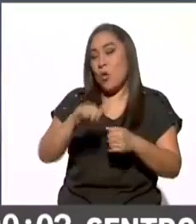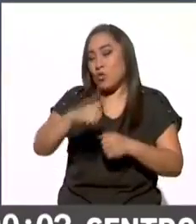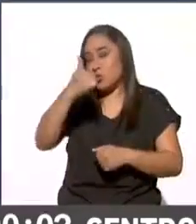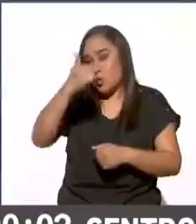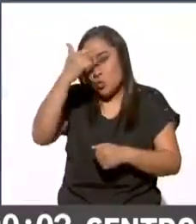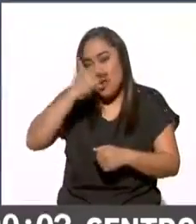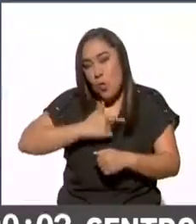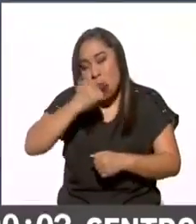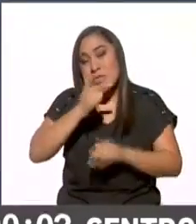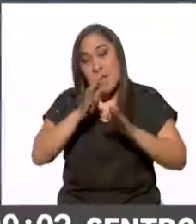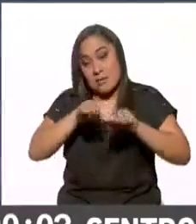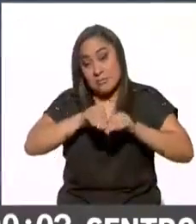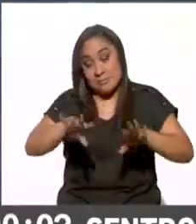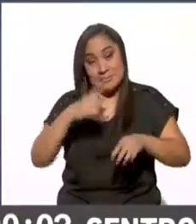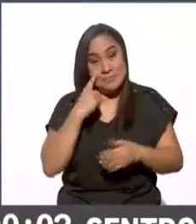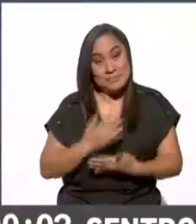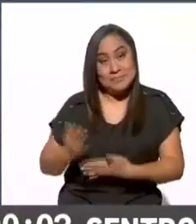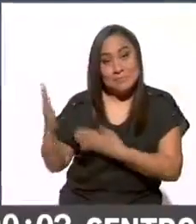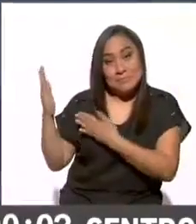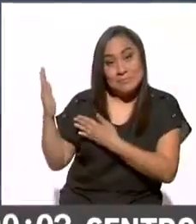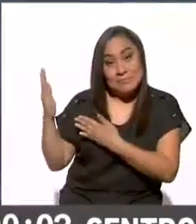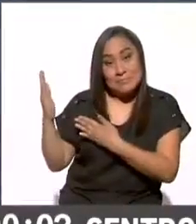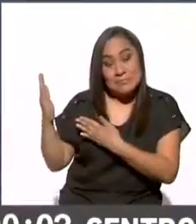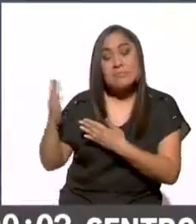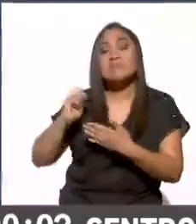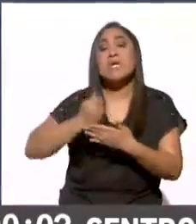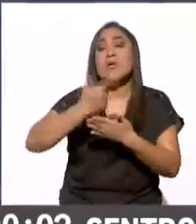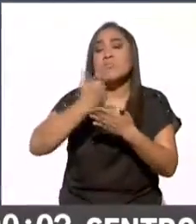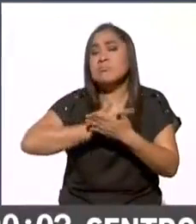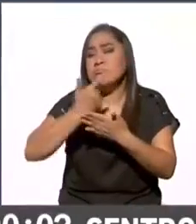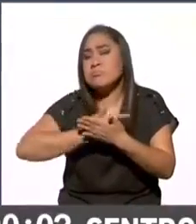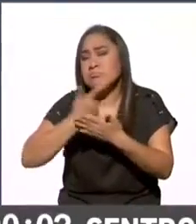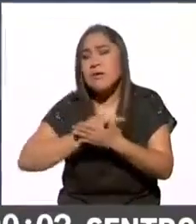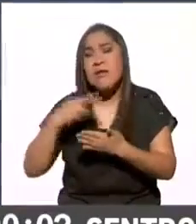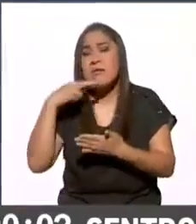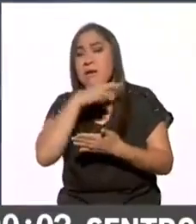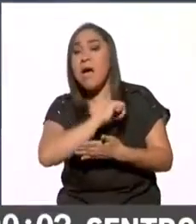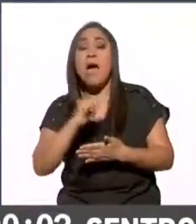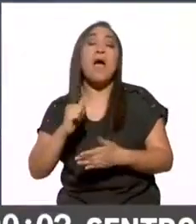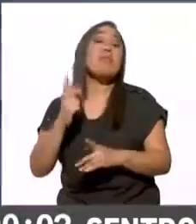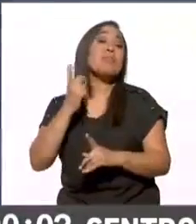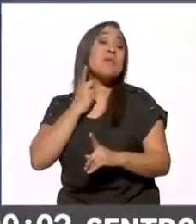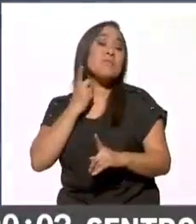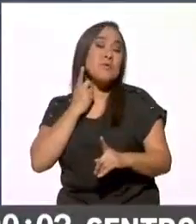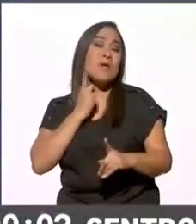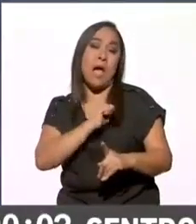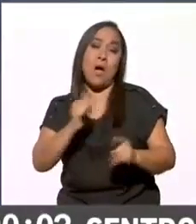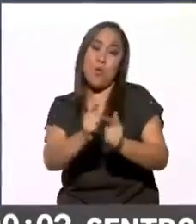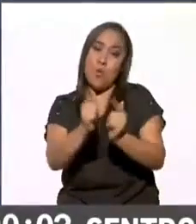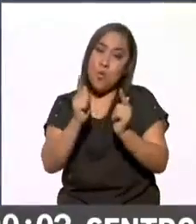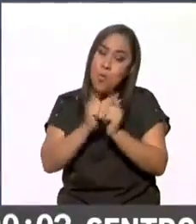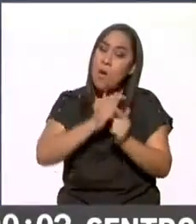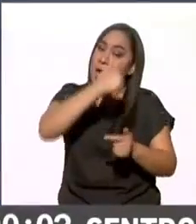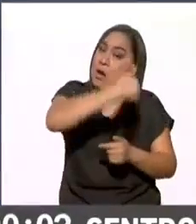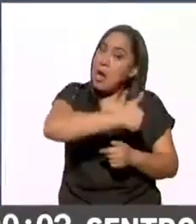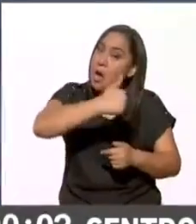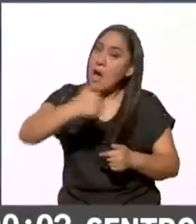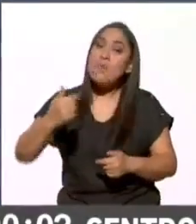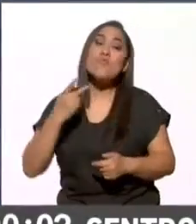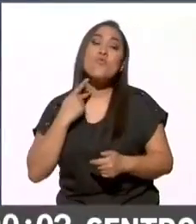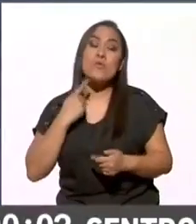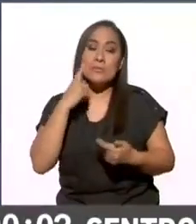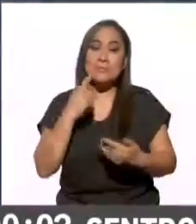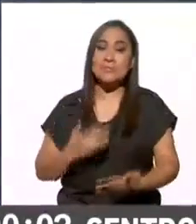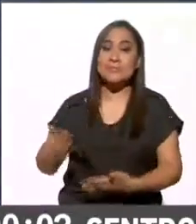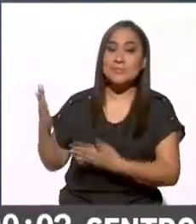las 11 de la noche estos números los números del conteo rápido de diputaciones por partido político ahí las tienen en